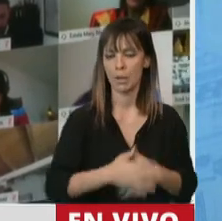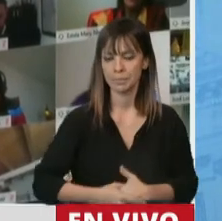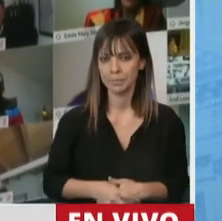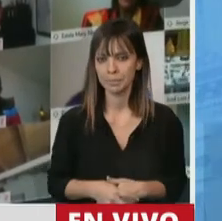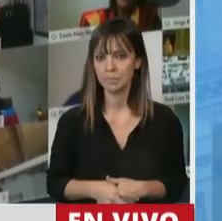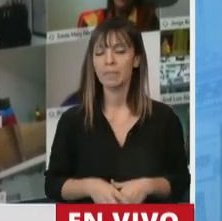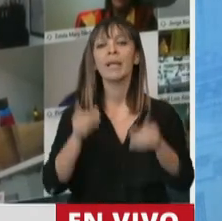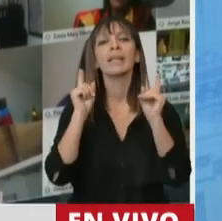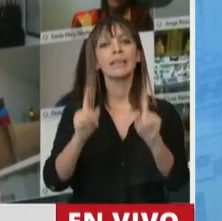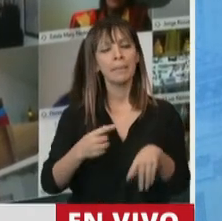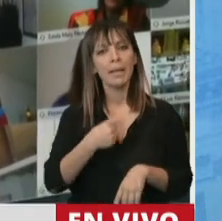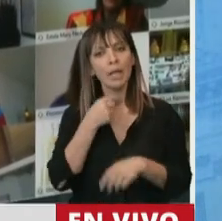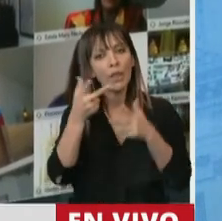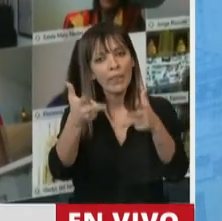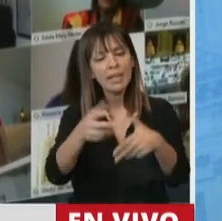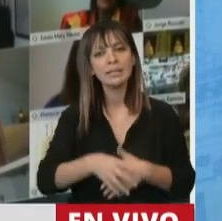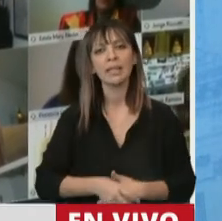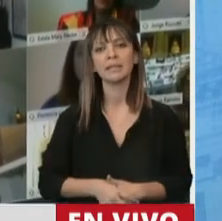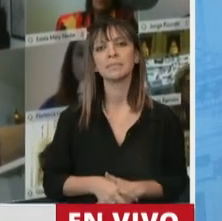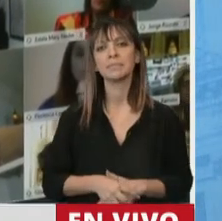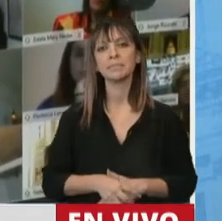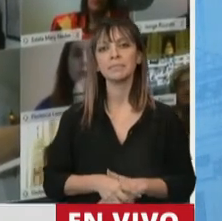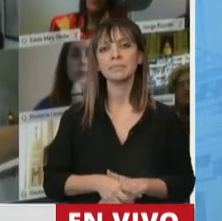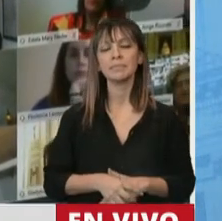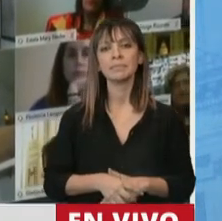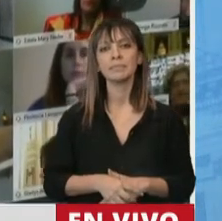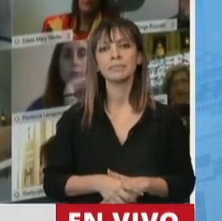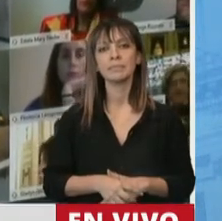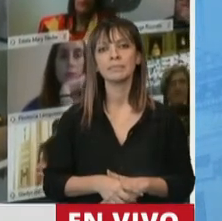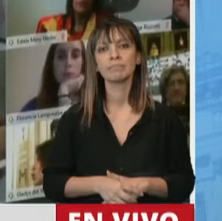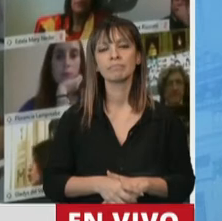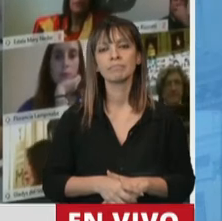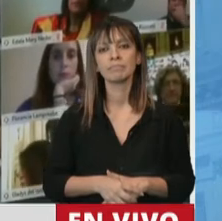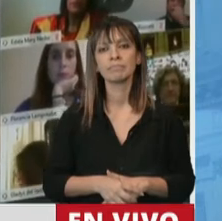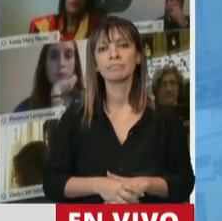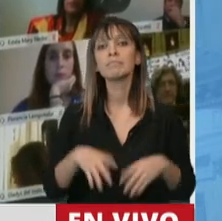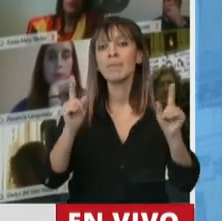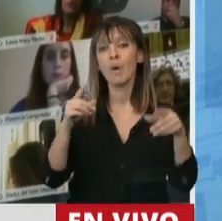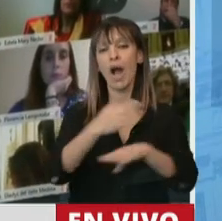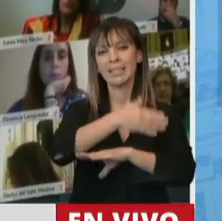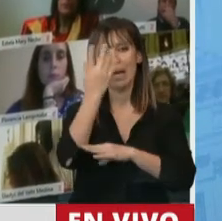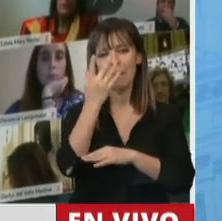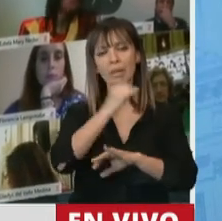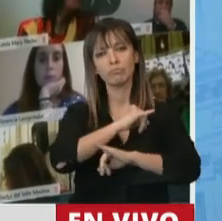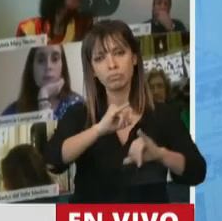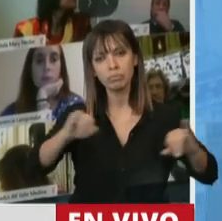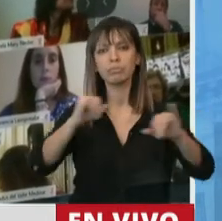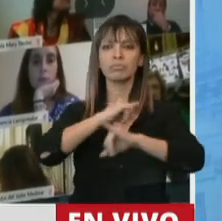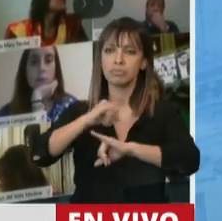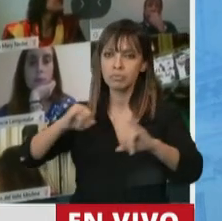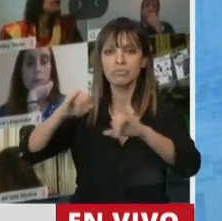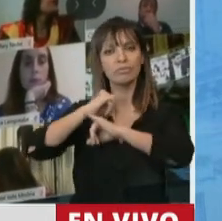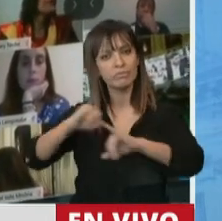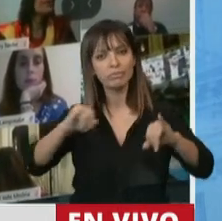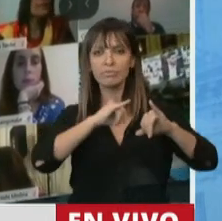también que durante las asambleas informativas que